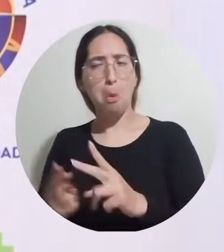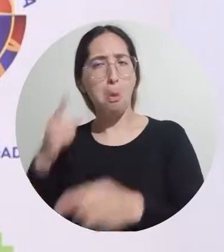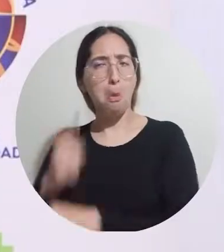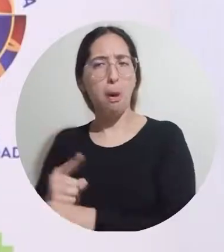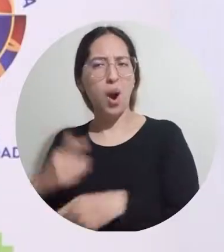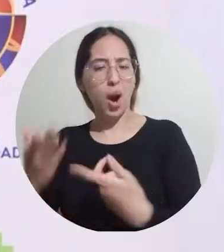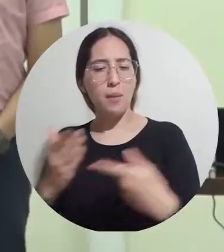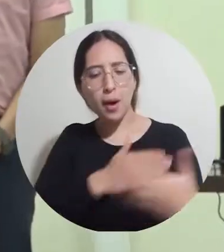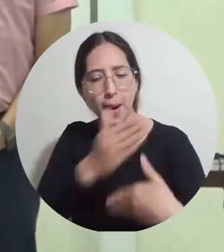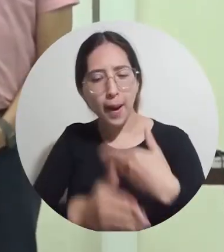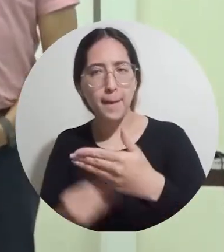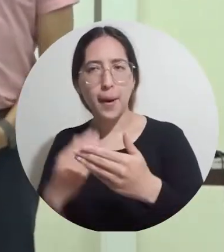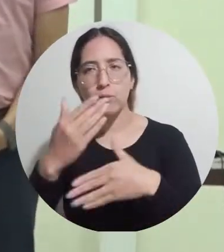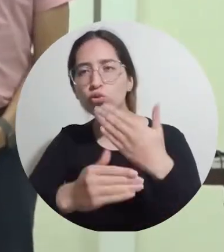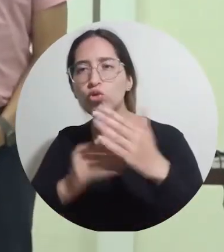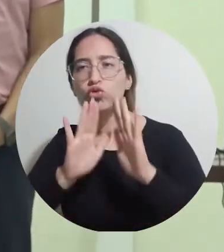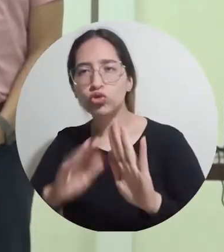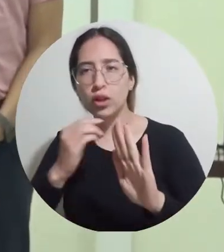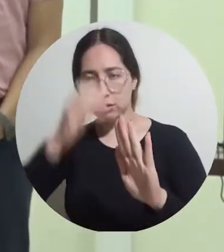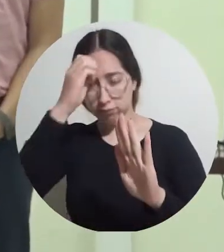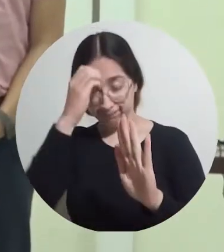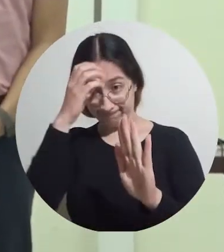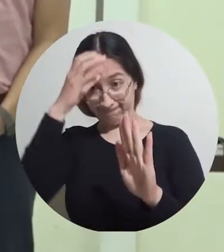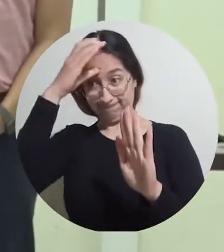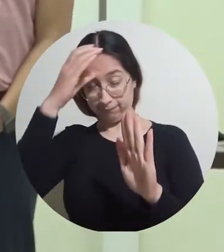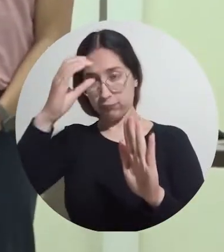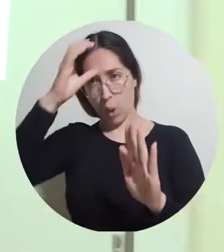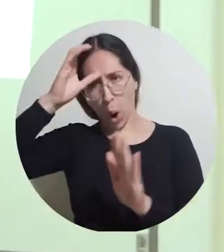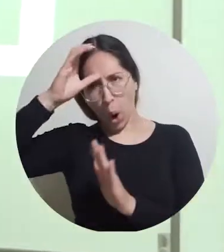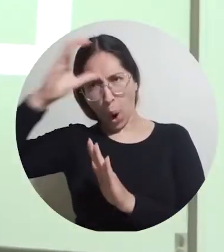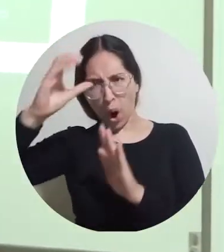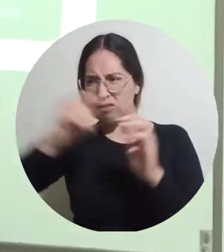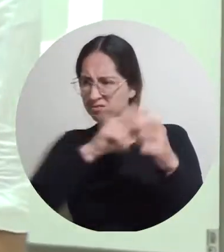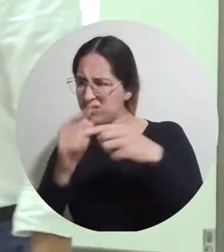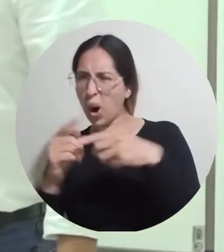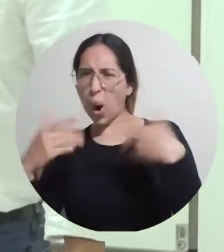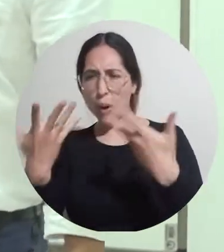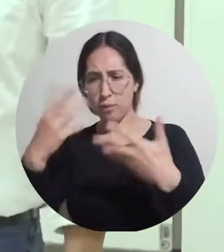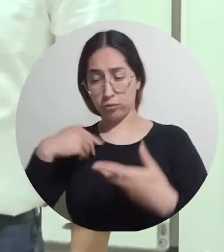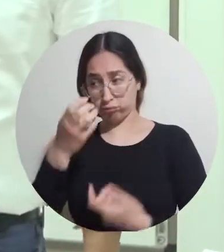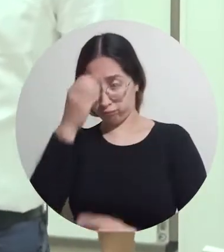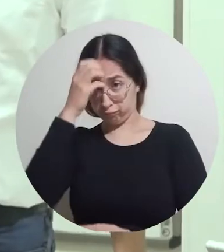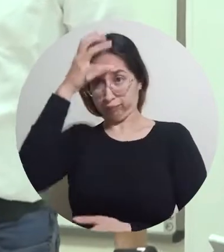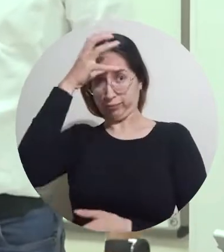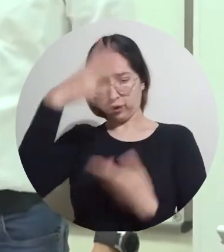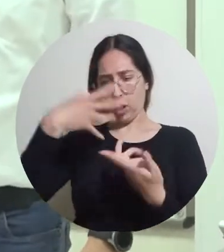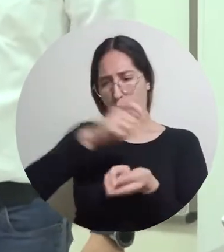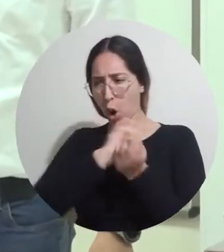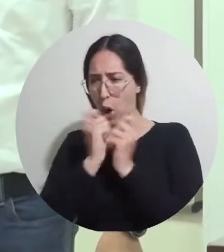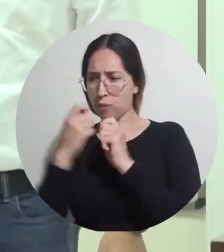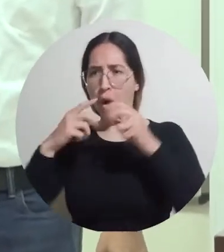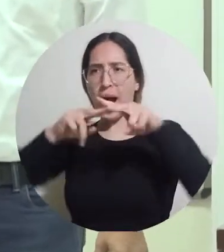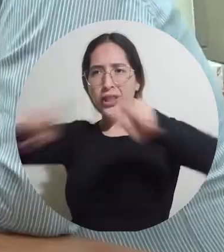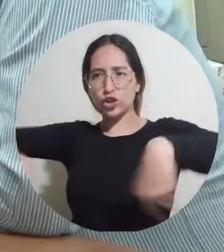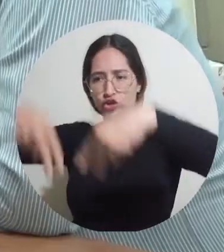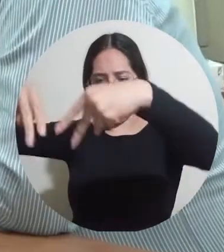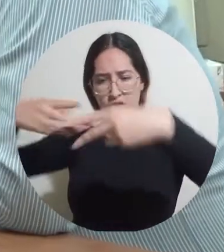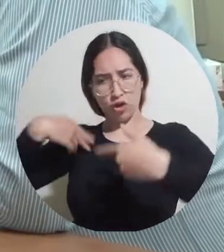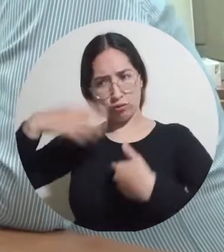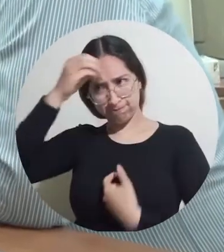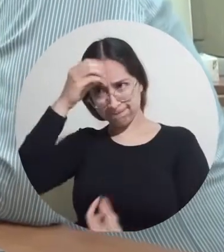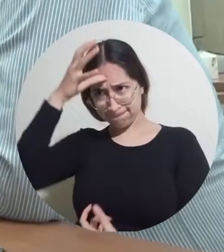único y es la apropiación social del conocimiento, la transferencia del conocimiento a nuestra sociedad.